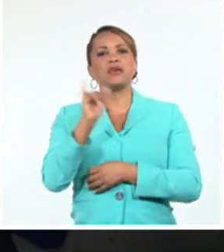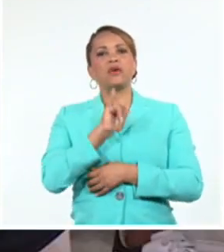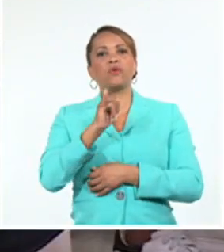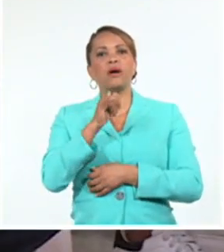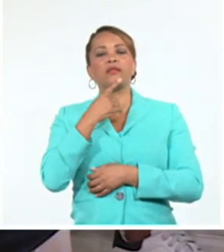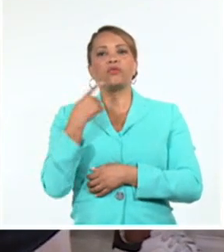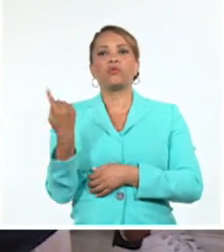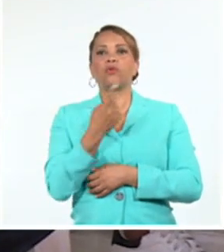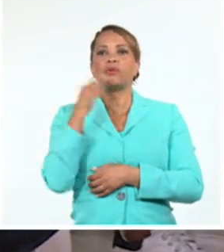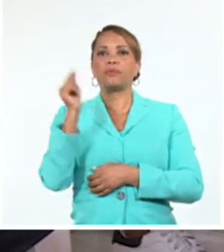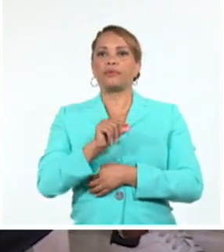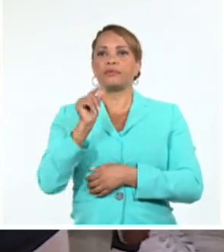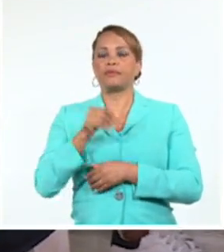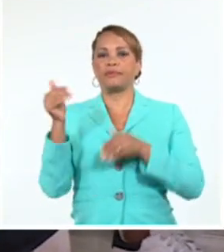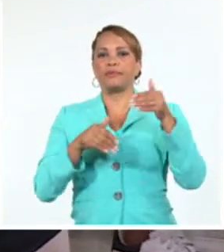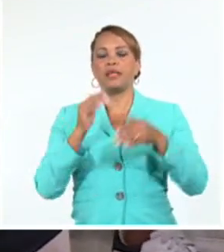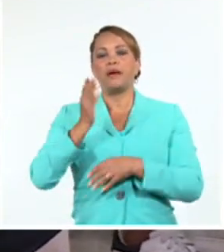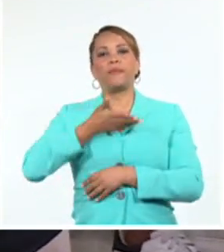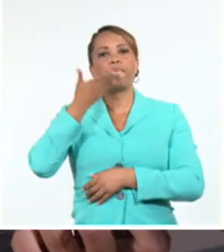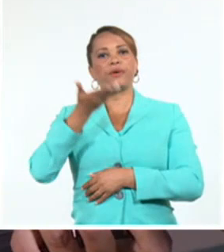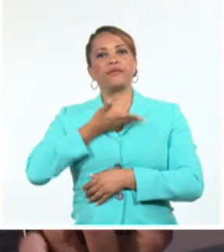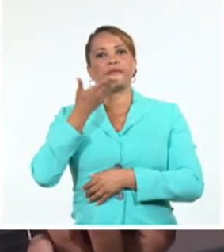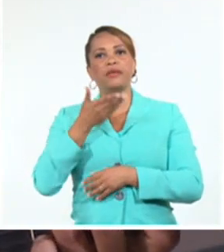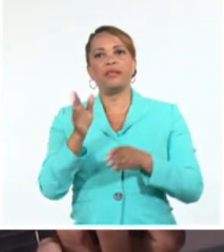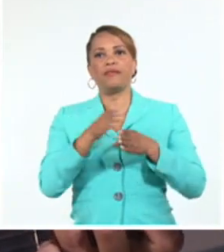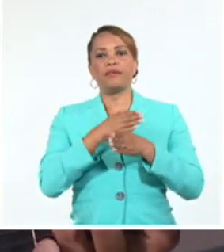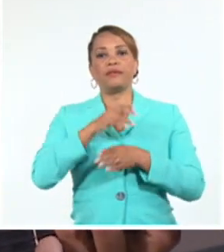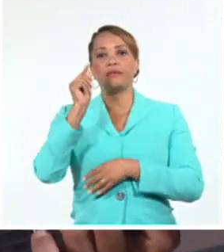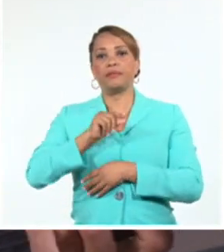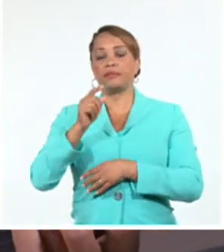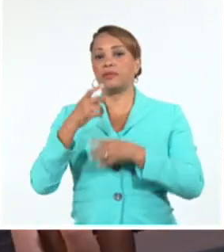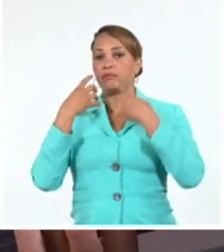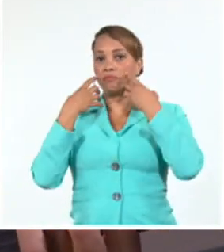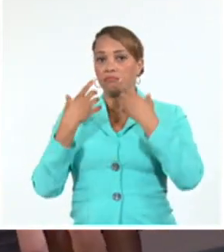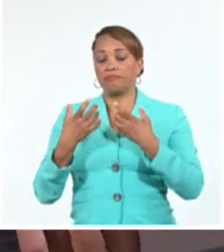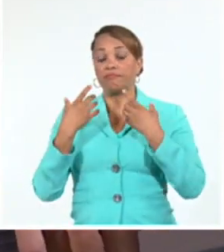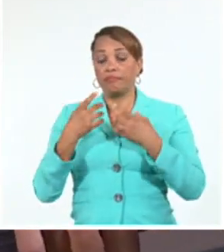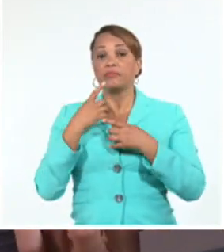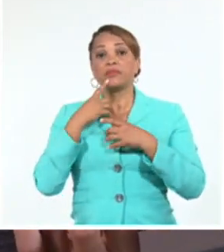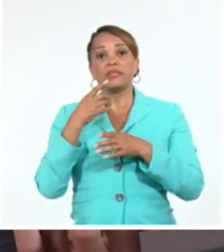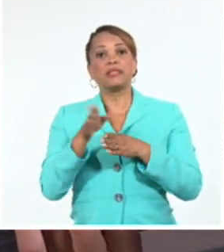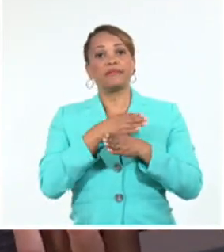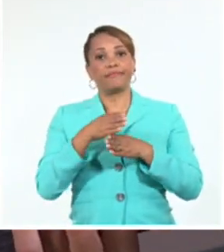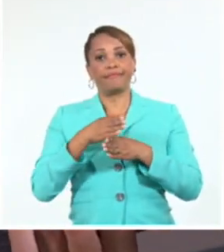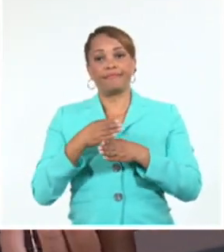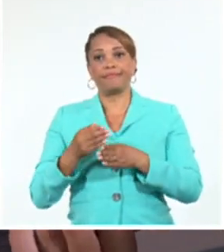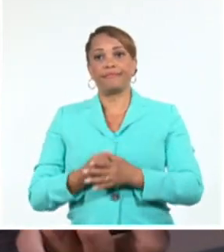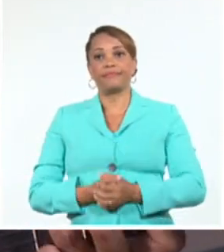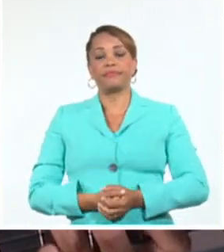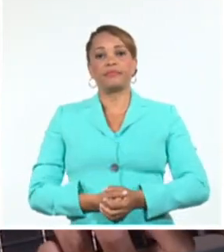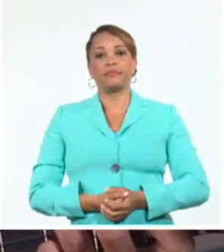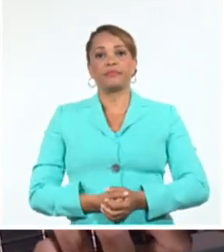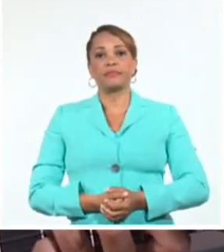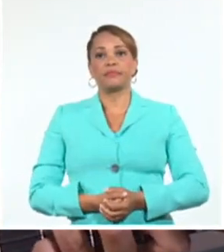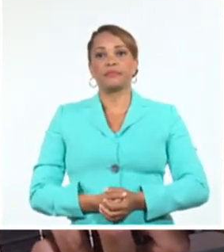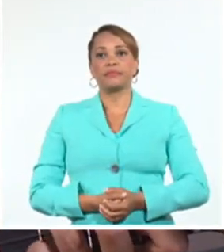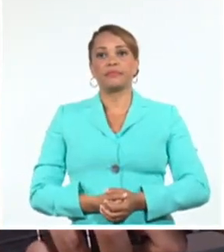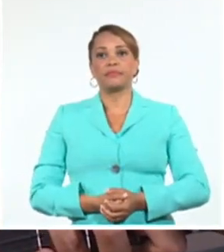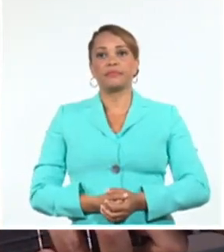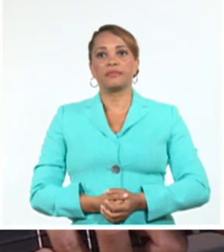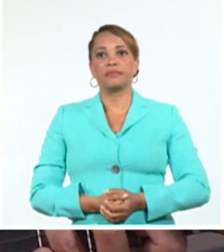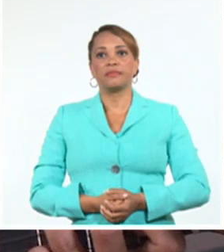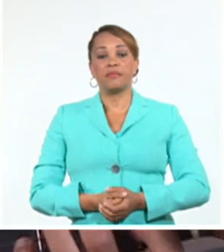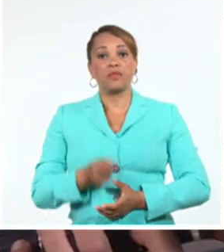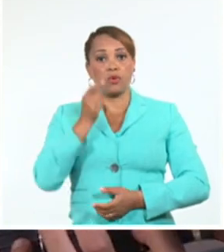todos los presentes la poesía de autores como José Miguel Gómez y Edelmi Sanoceto por citar dos ejemplos. Leonardo